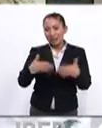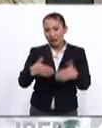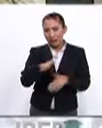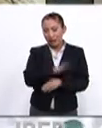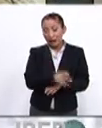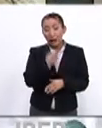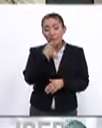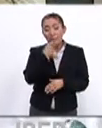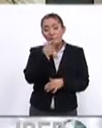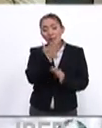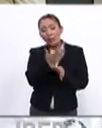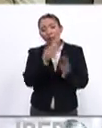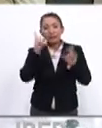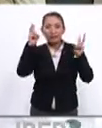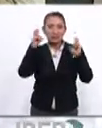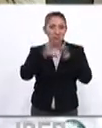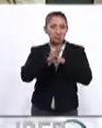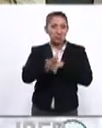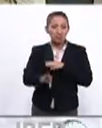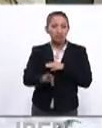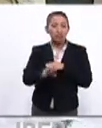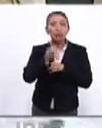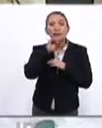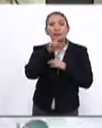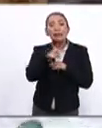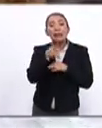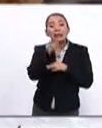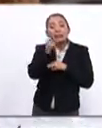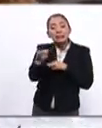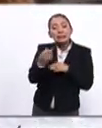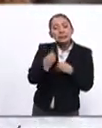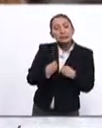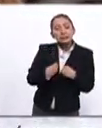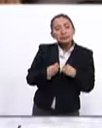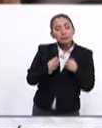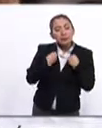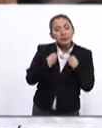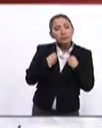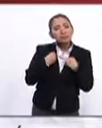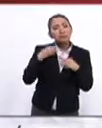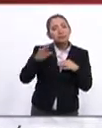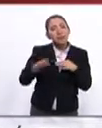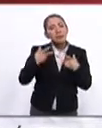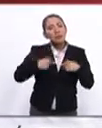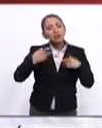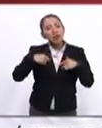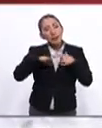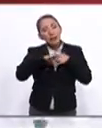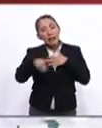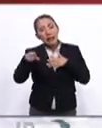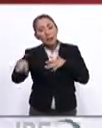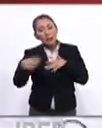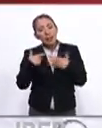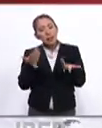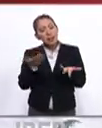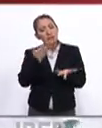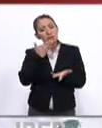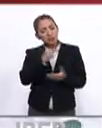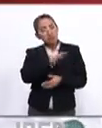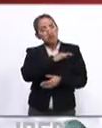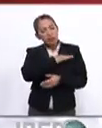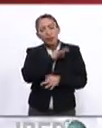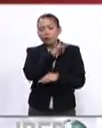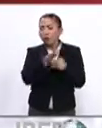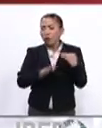Panamá hablaba de la migración y sobre todo ese vivir de los migrantes y apelaba a la buena fe